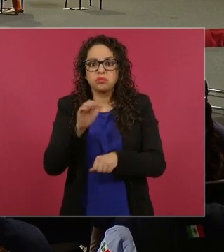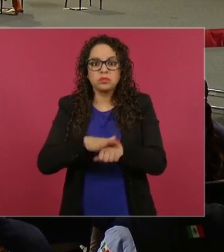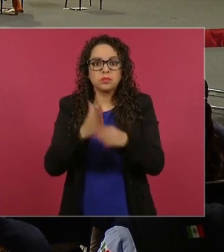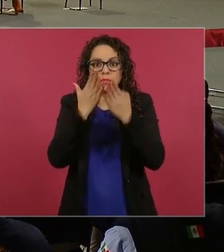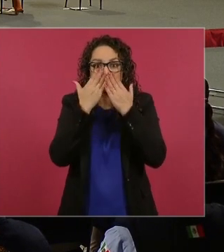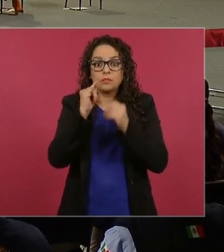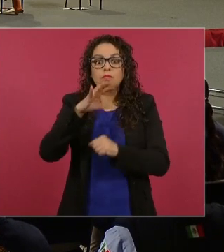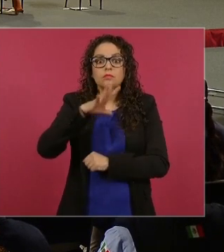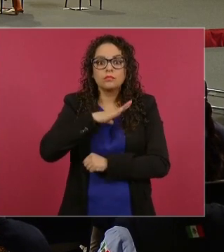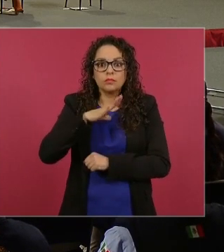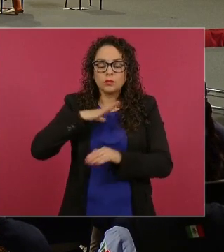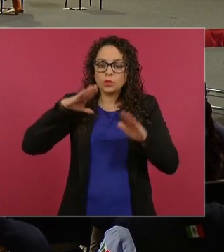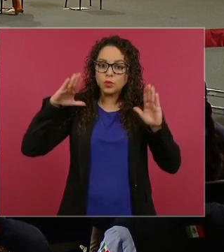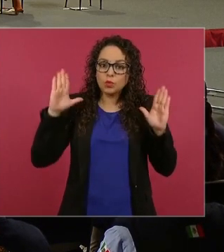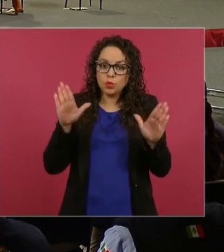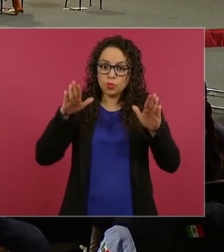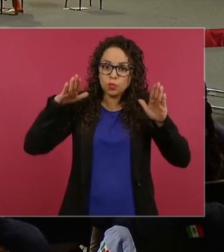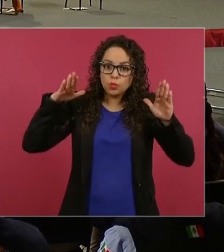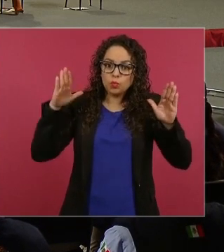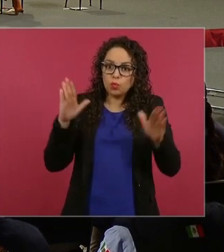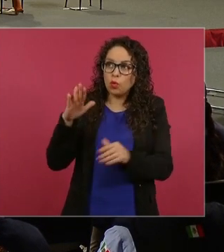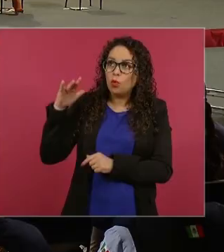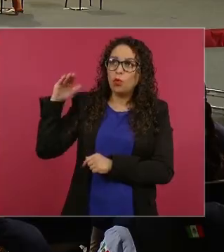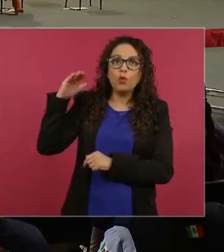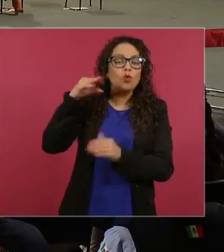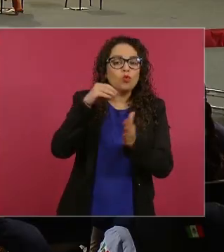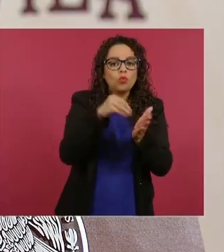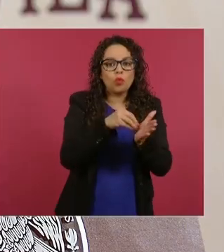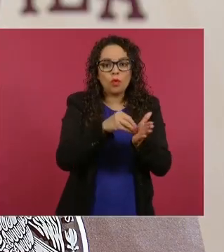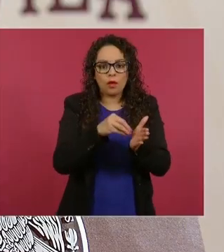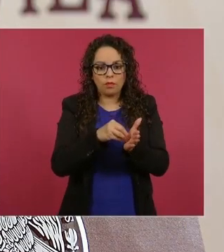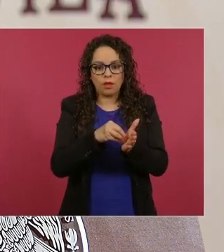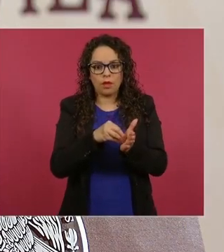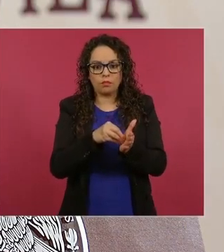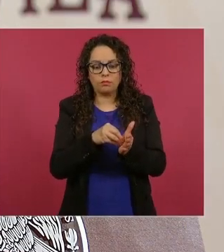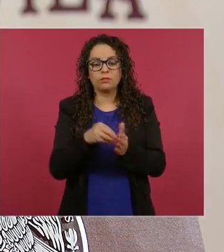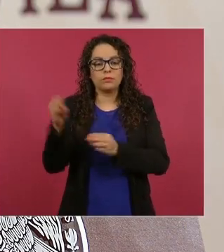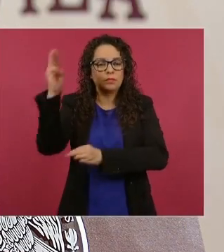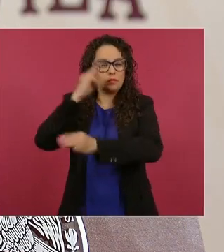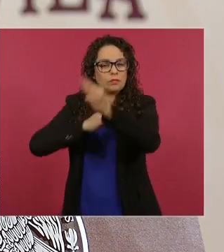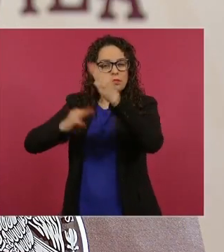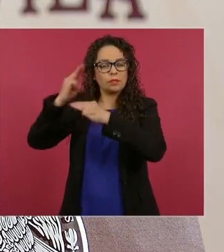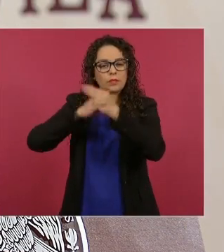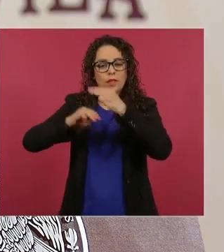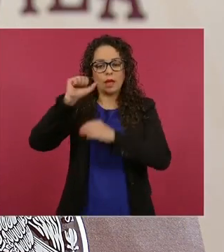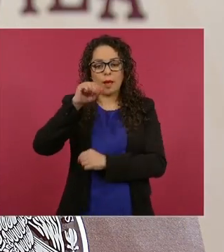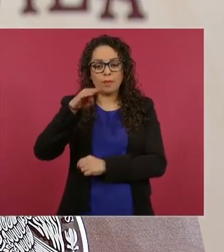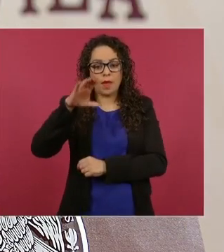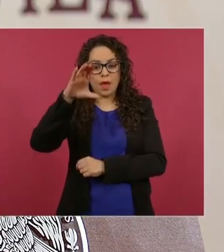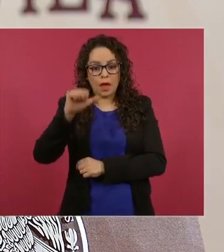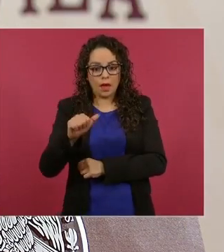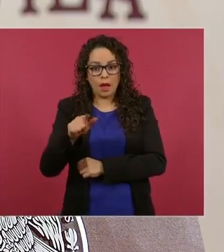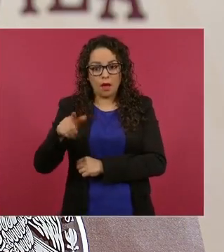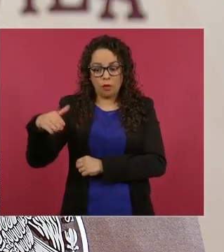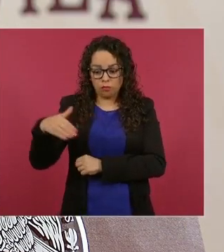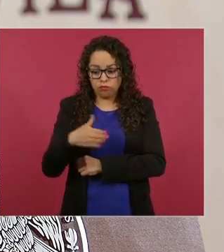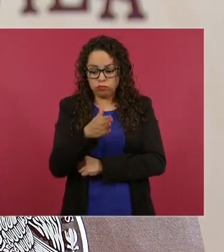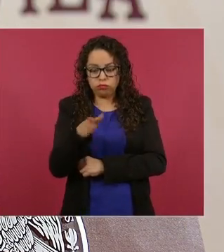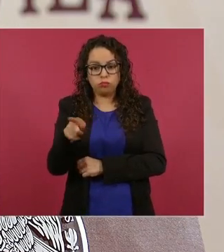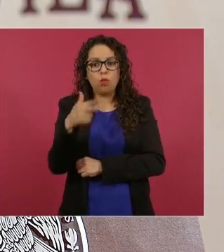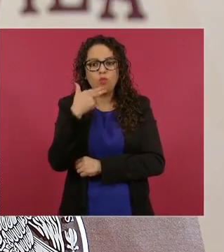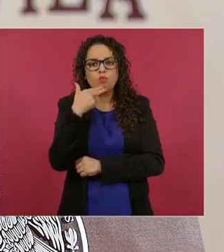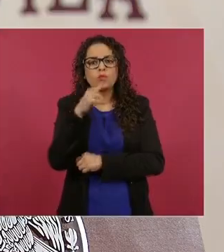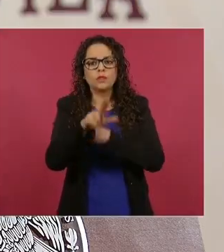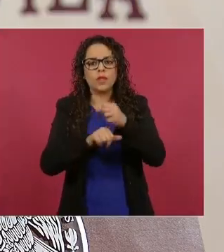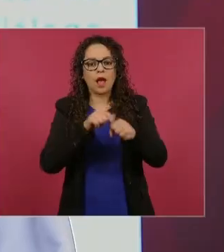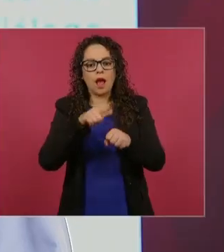comprometidas en su conservación. La Sierra Vallejo Ameca, un corredor formidable del jaguari donde fluye el agua que después va